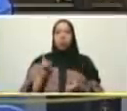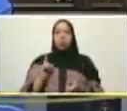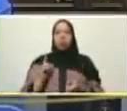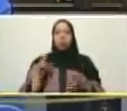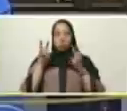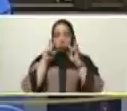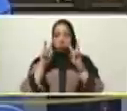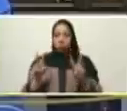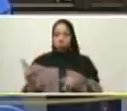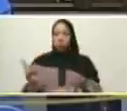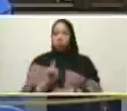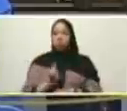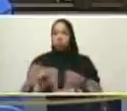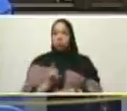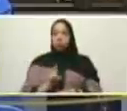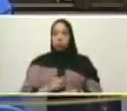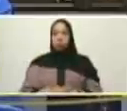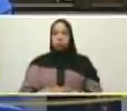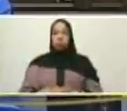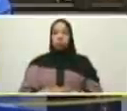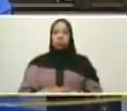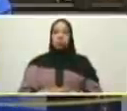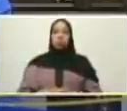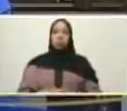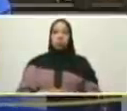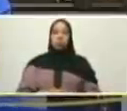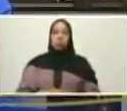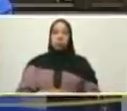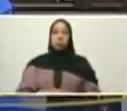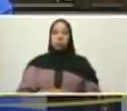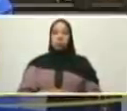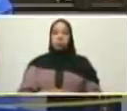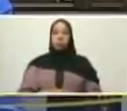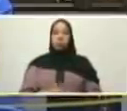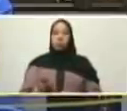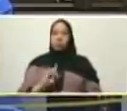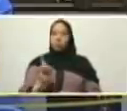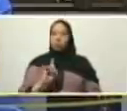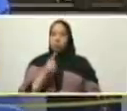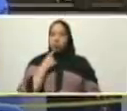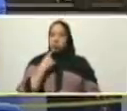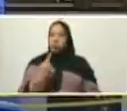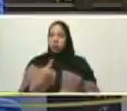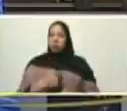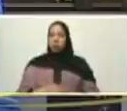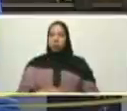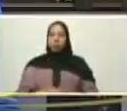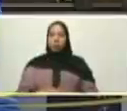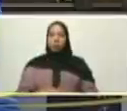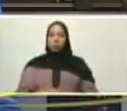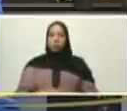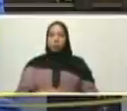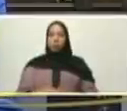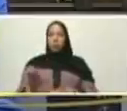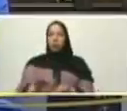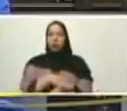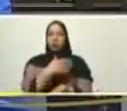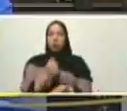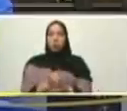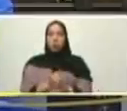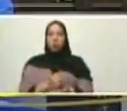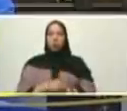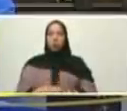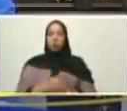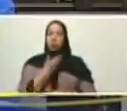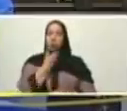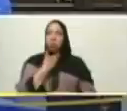o algunos por mezquindad ven pero no dicen y dicen no Maduro es culpable que se perdiera